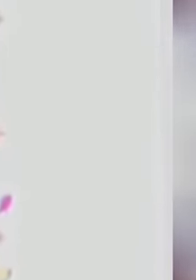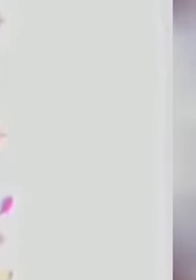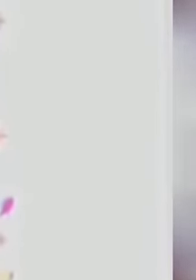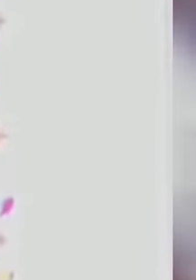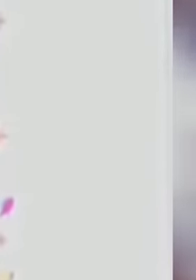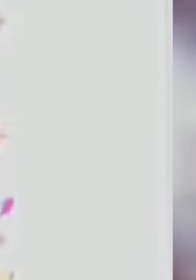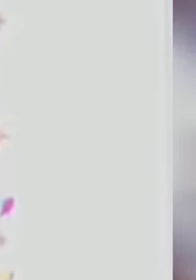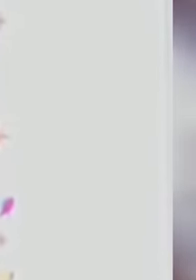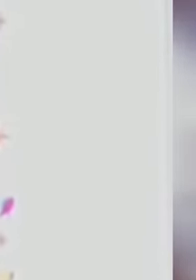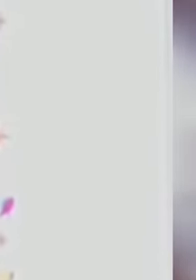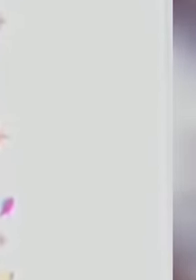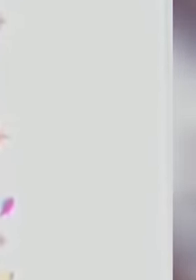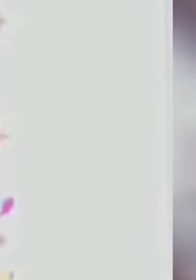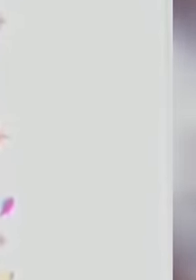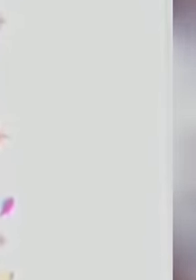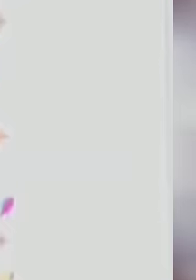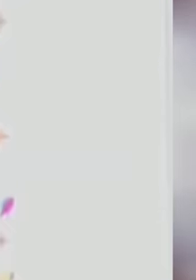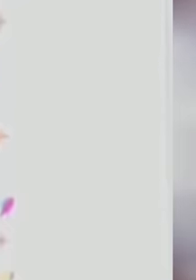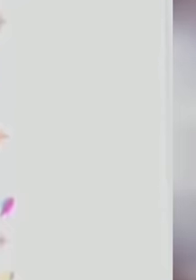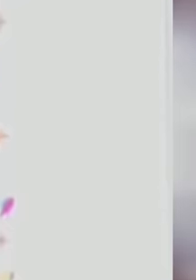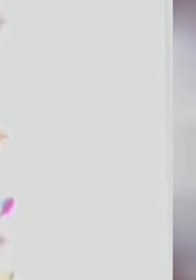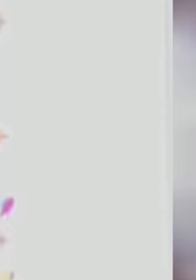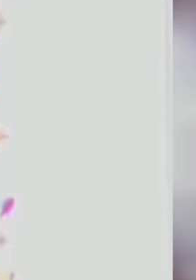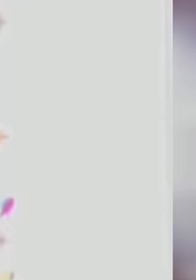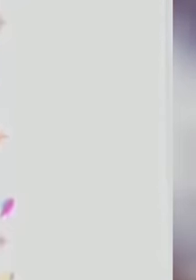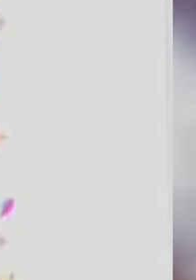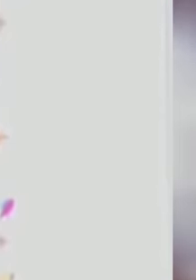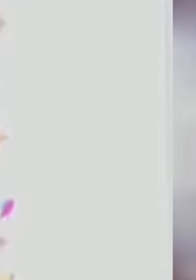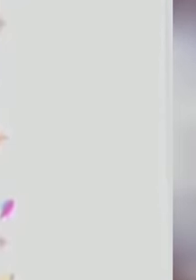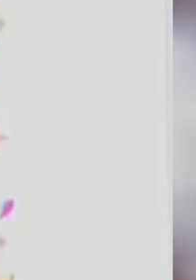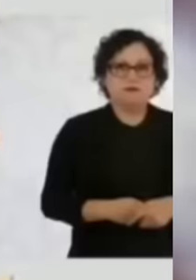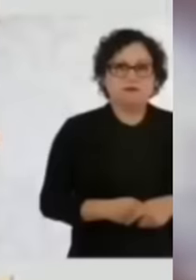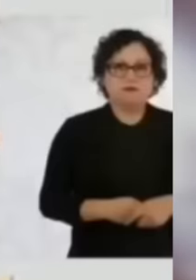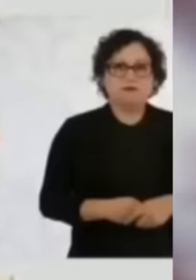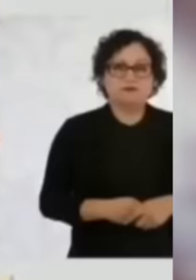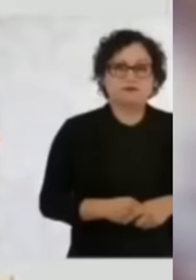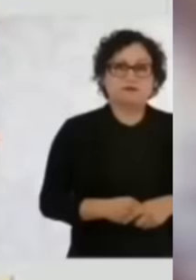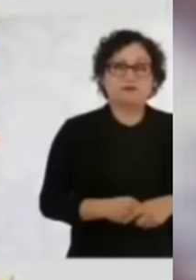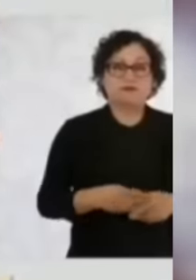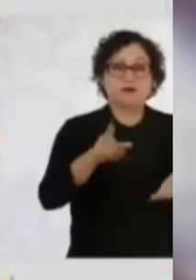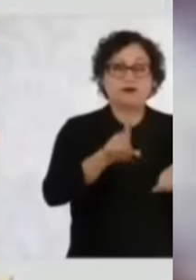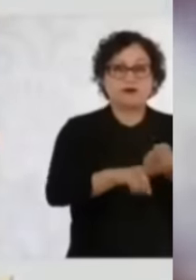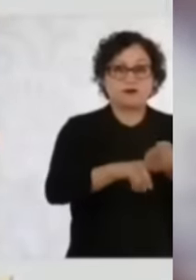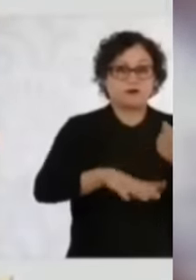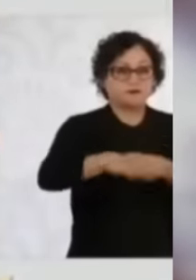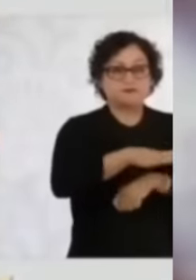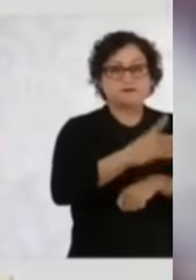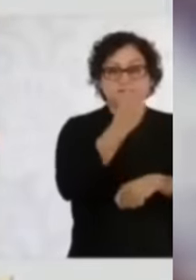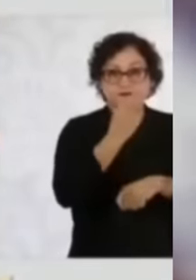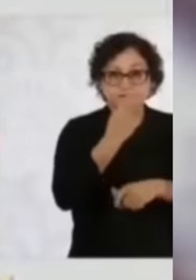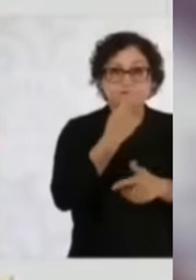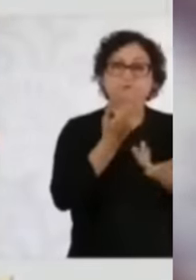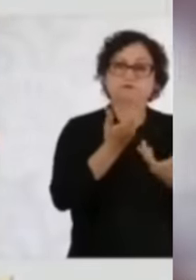implementado desde la llegada de la Cuarta Transformación en 2018, sino que también comparó el contexto